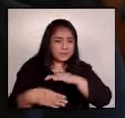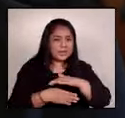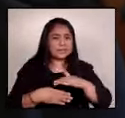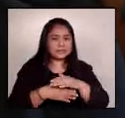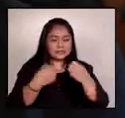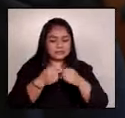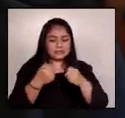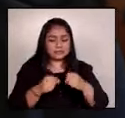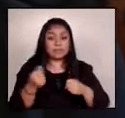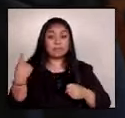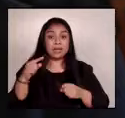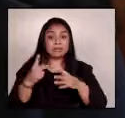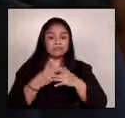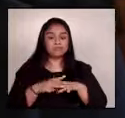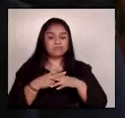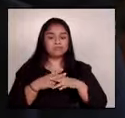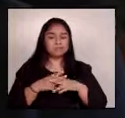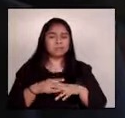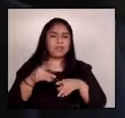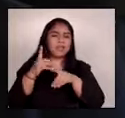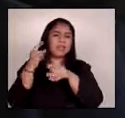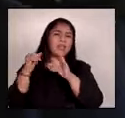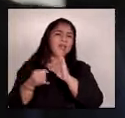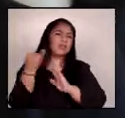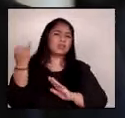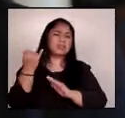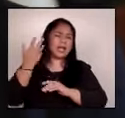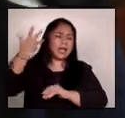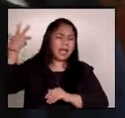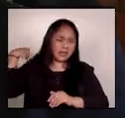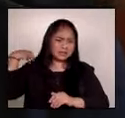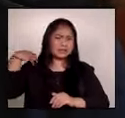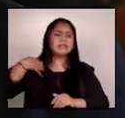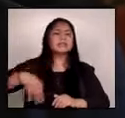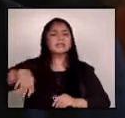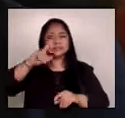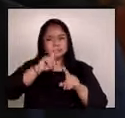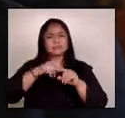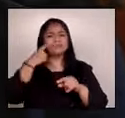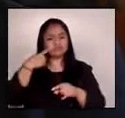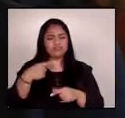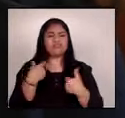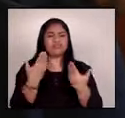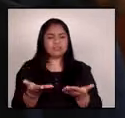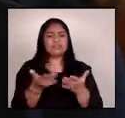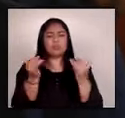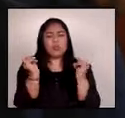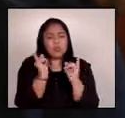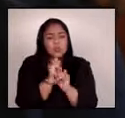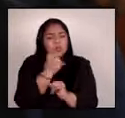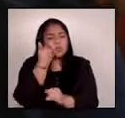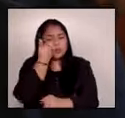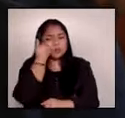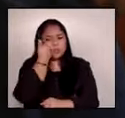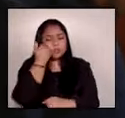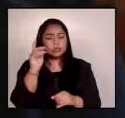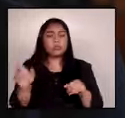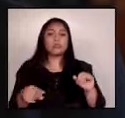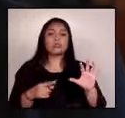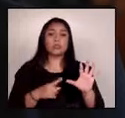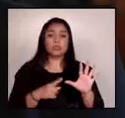corregir las injusticias históricas que han ocasionado la desnutrición. Y quinto,